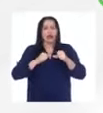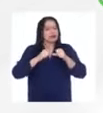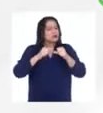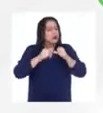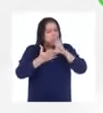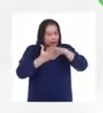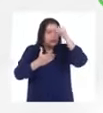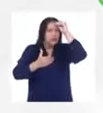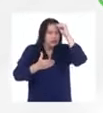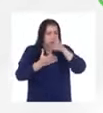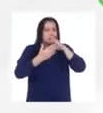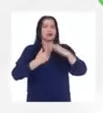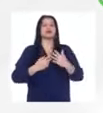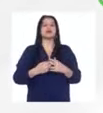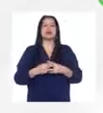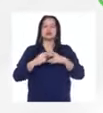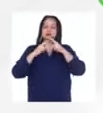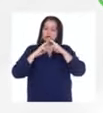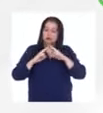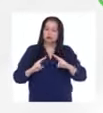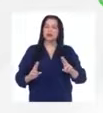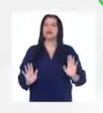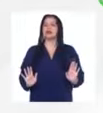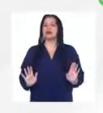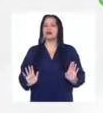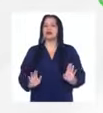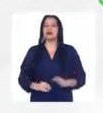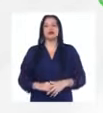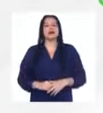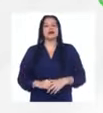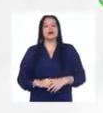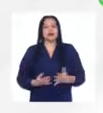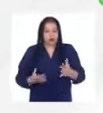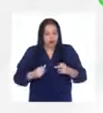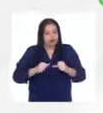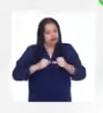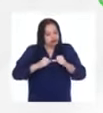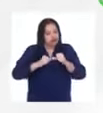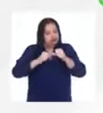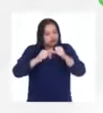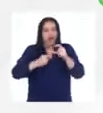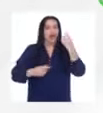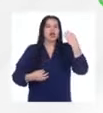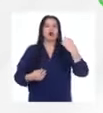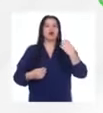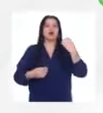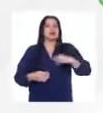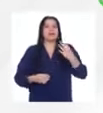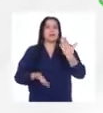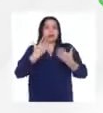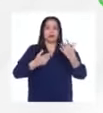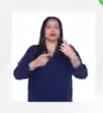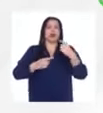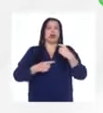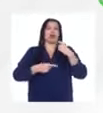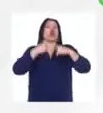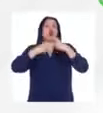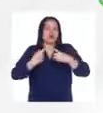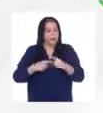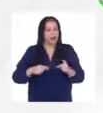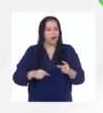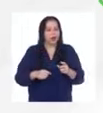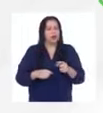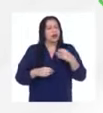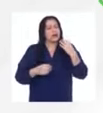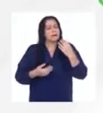mantiene en humildad que la mantiene en el tiempo no siempre no todos los días seguramente pero en el tiempo